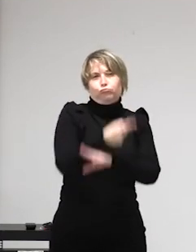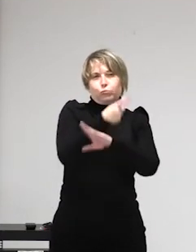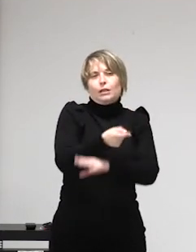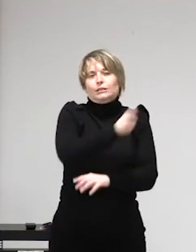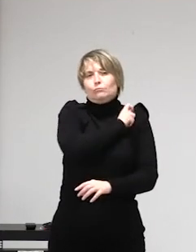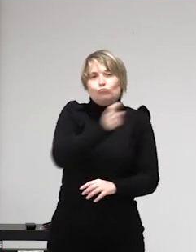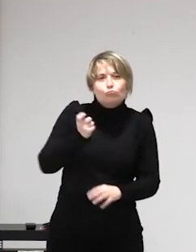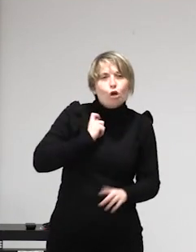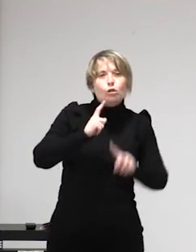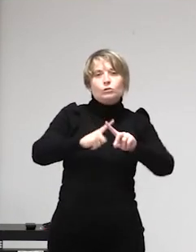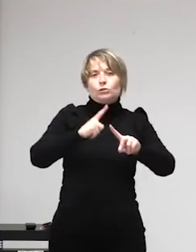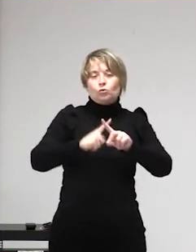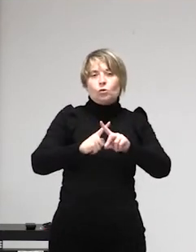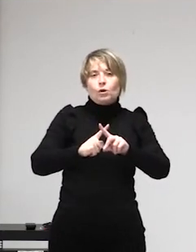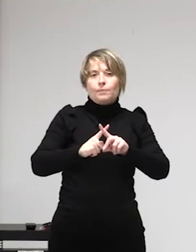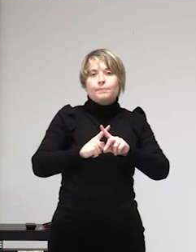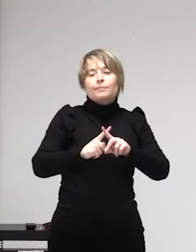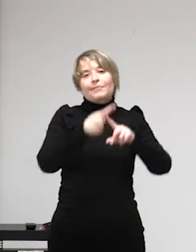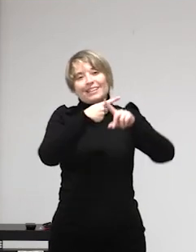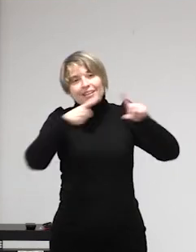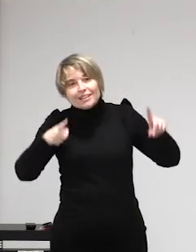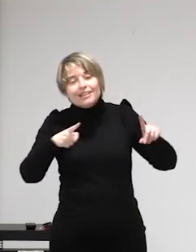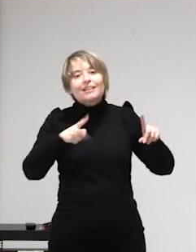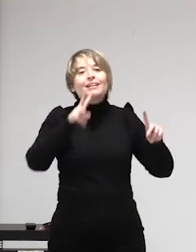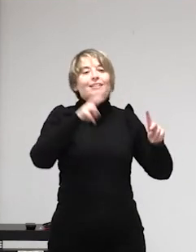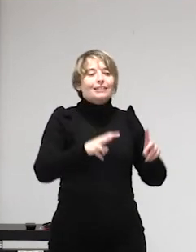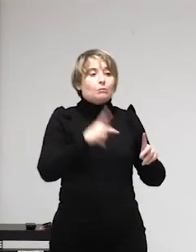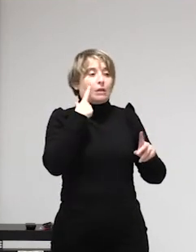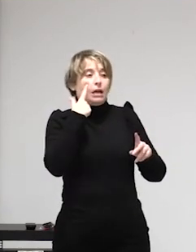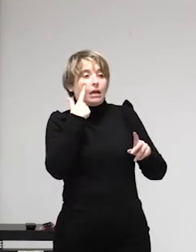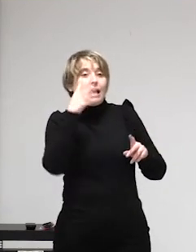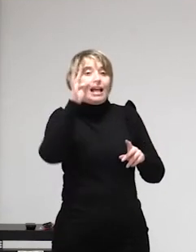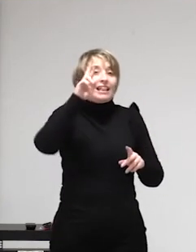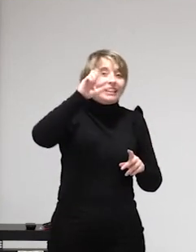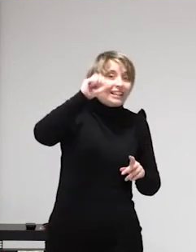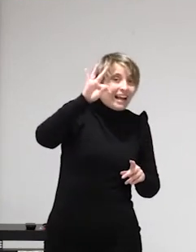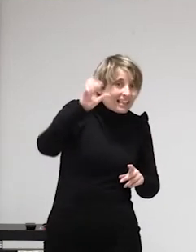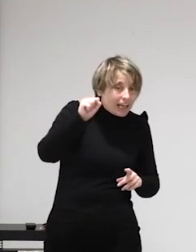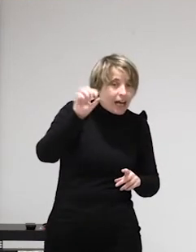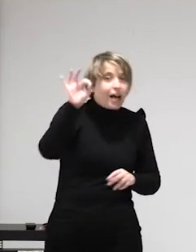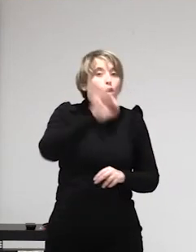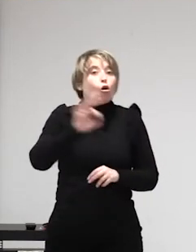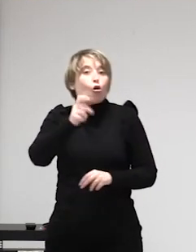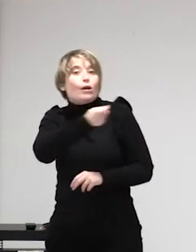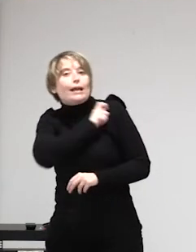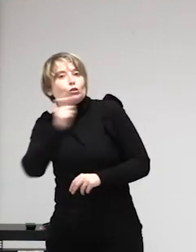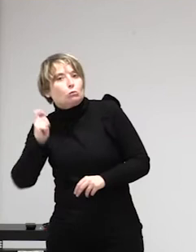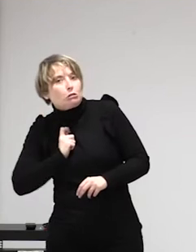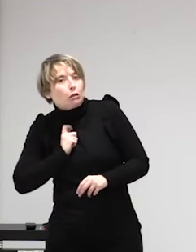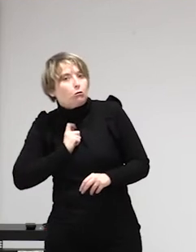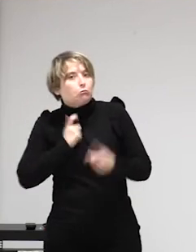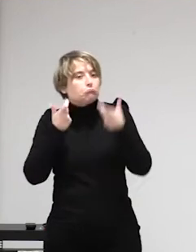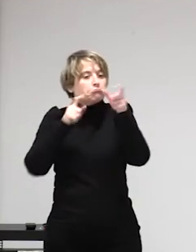lo que dice el informe del CITCO CITCO centro de investigación contra el terrorismo y el crimen organizado